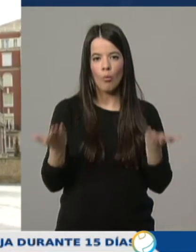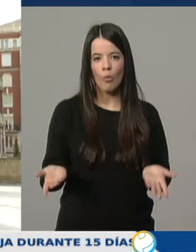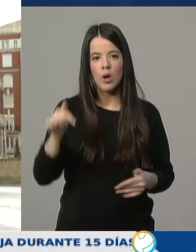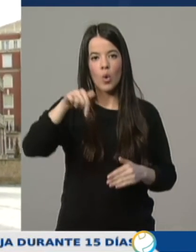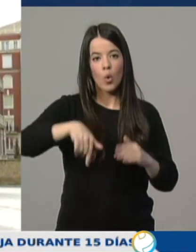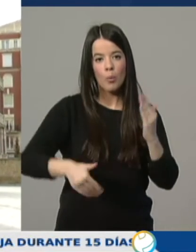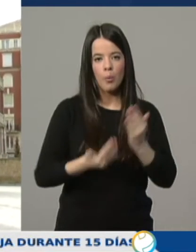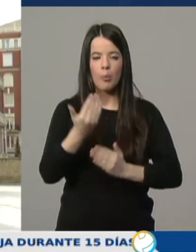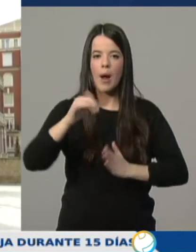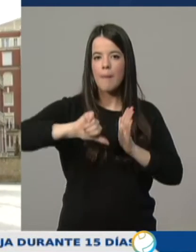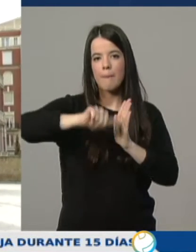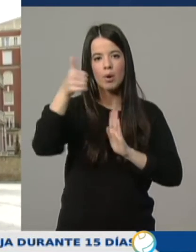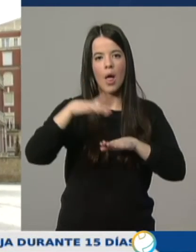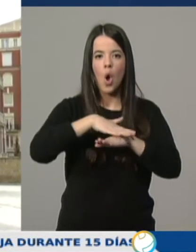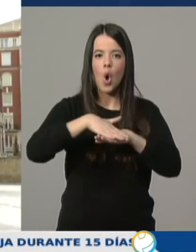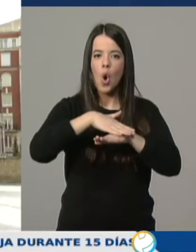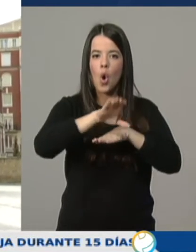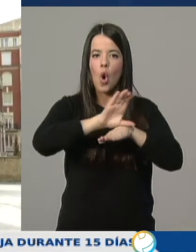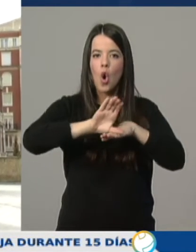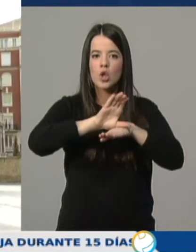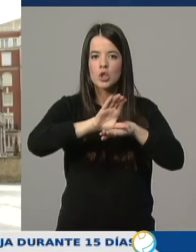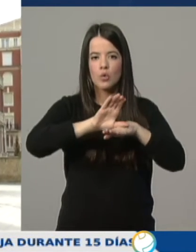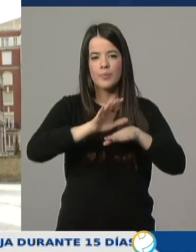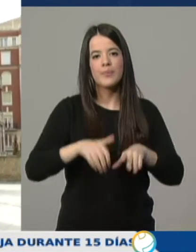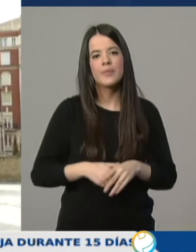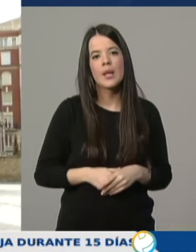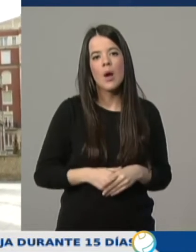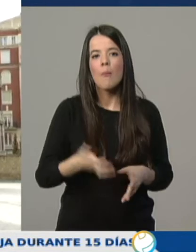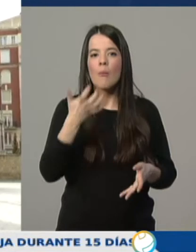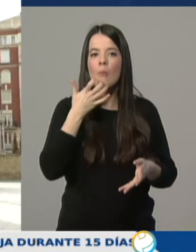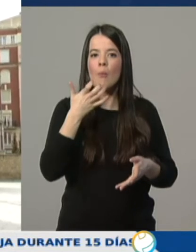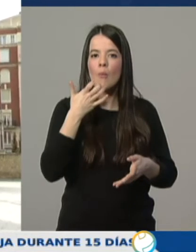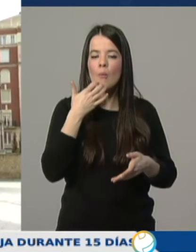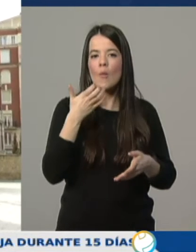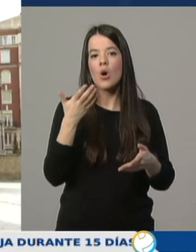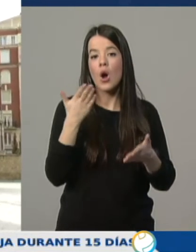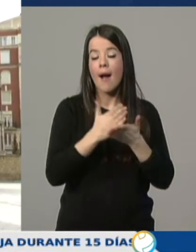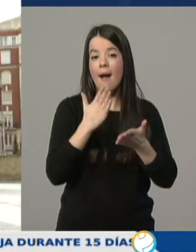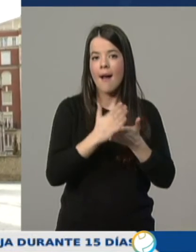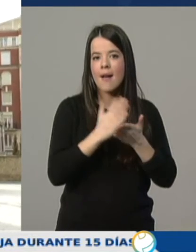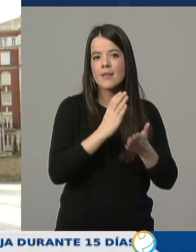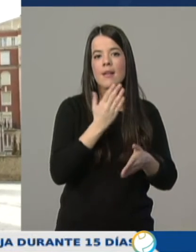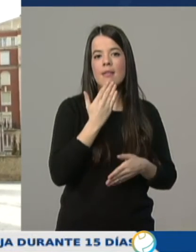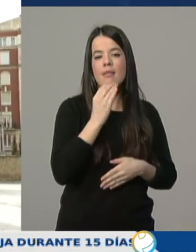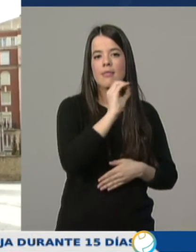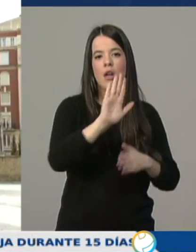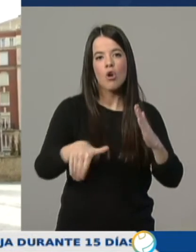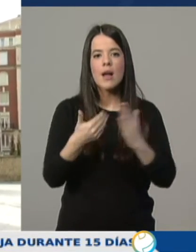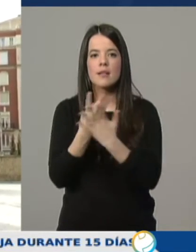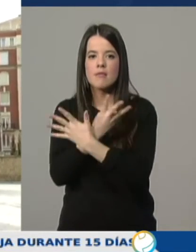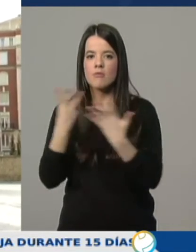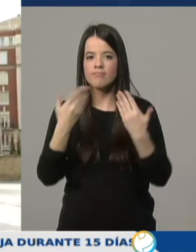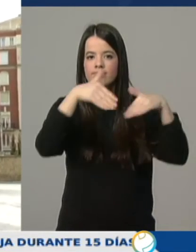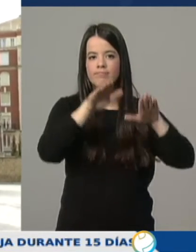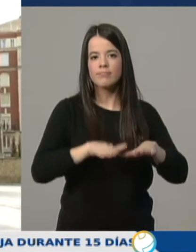en el Consejo de Gobierno. Bueno, entre ellas, se ha aprobado la suspensión de las clases de 0 a 18 años en toda